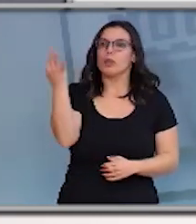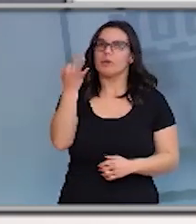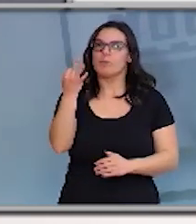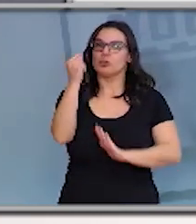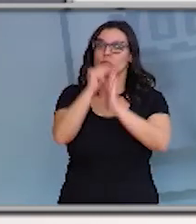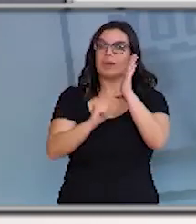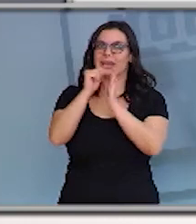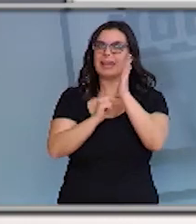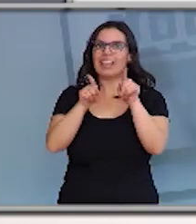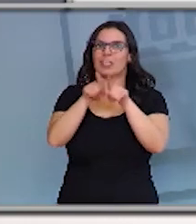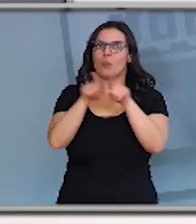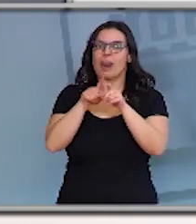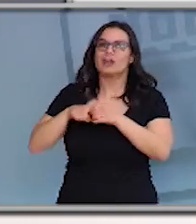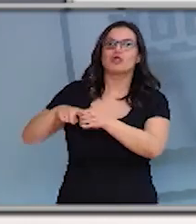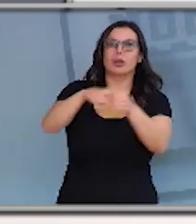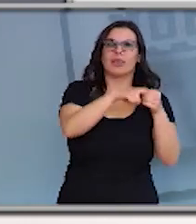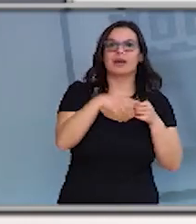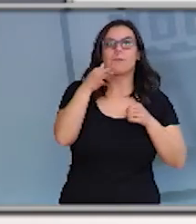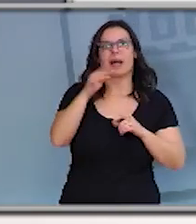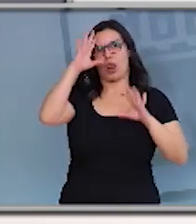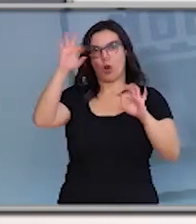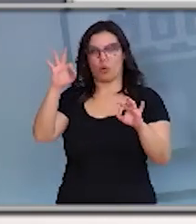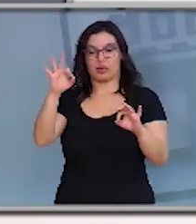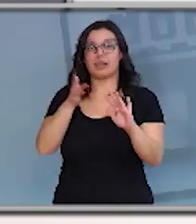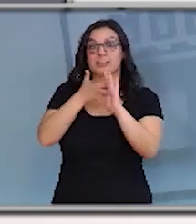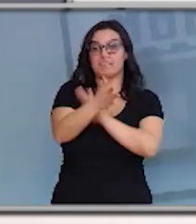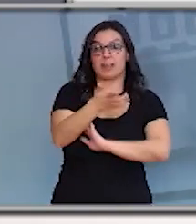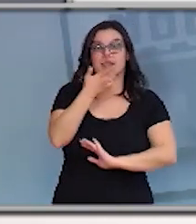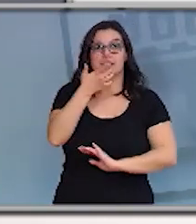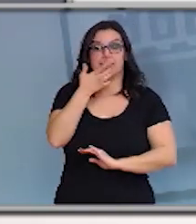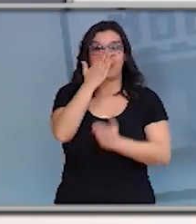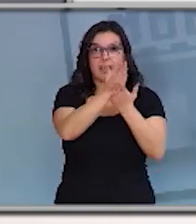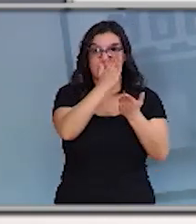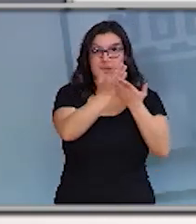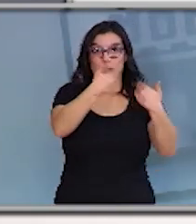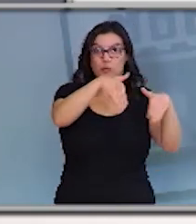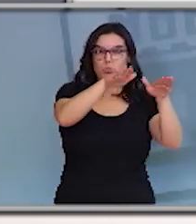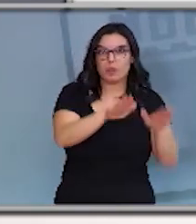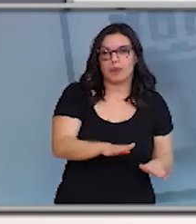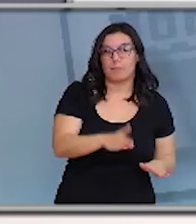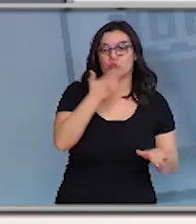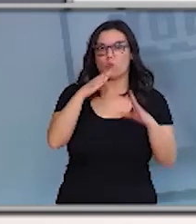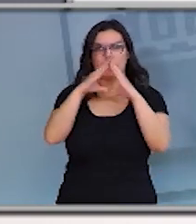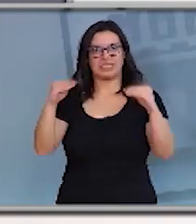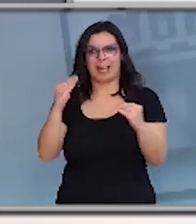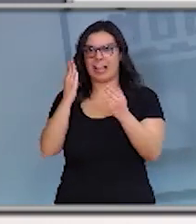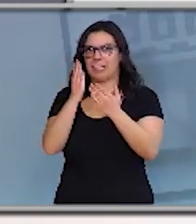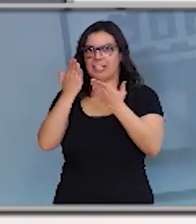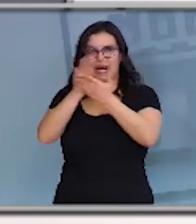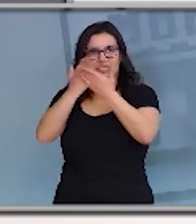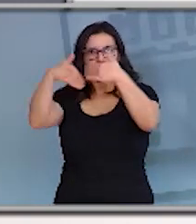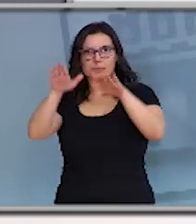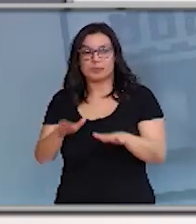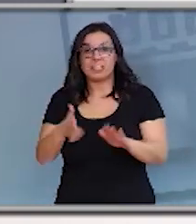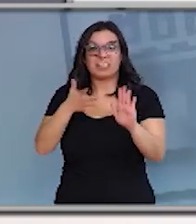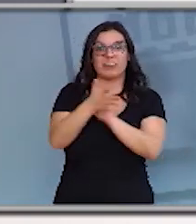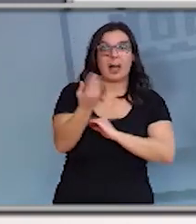solidarias e proporcionadas. Isto quere dizer que se suspendemos as clases, se suspendemos as universidades, non é para que